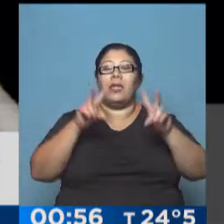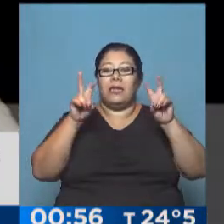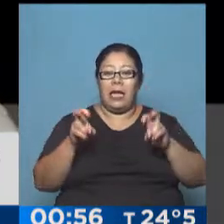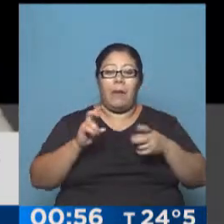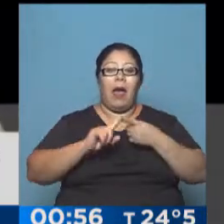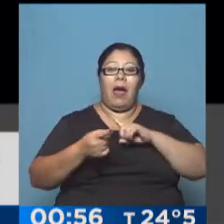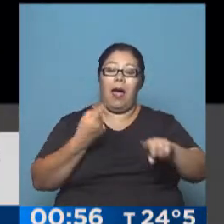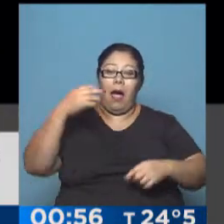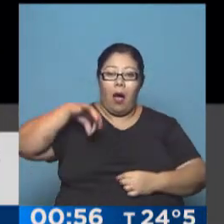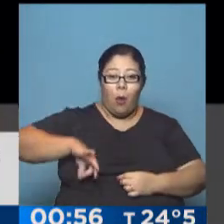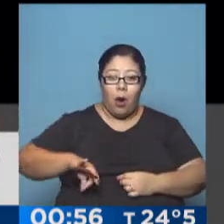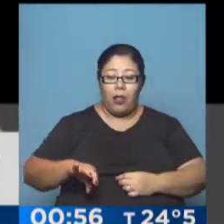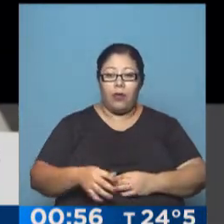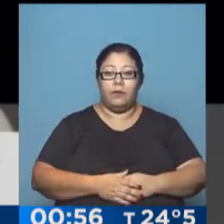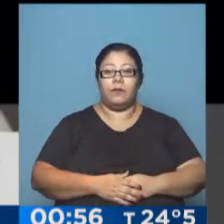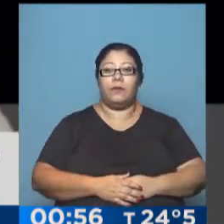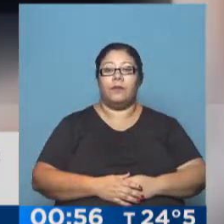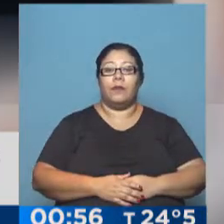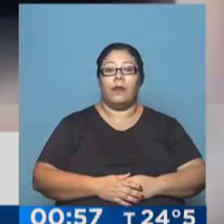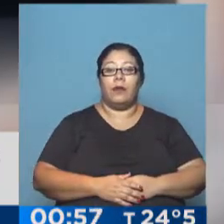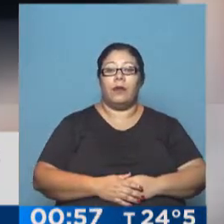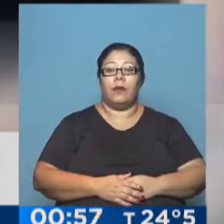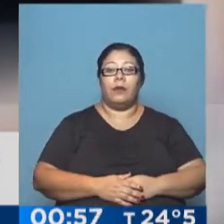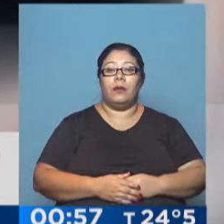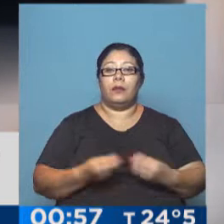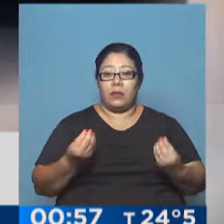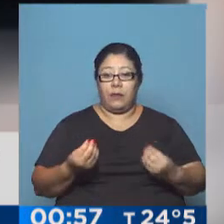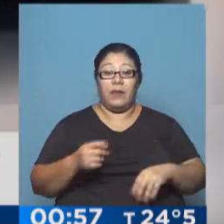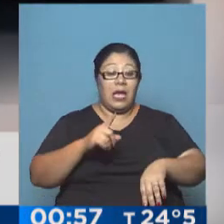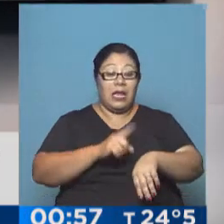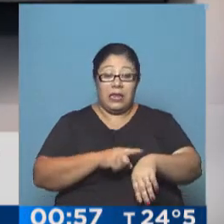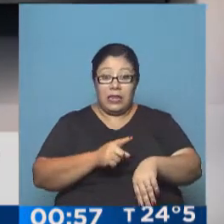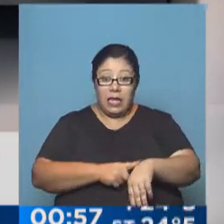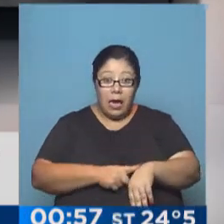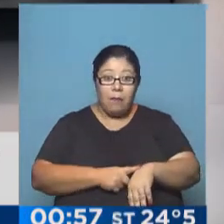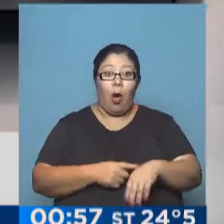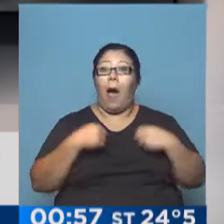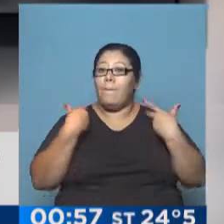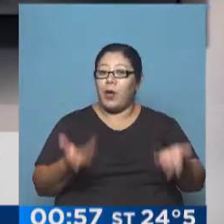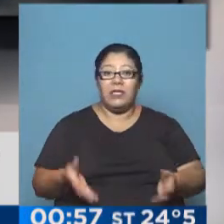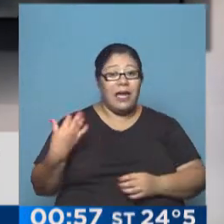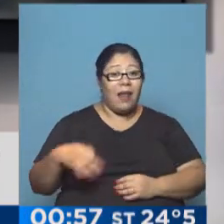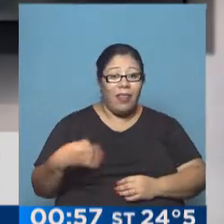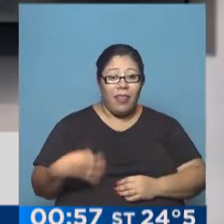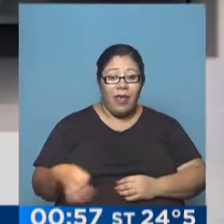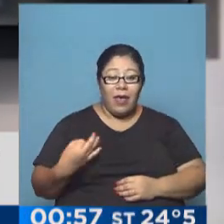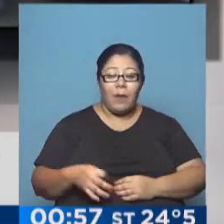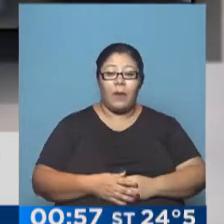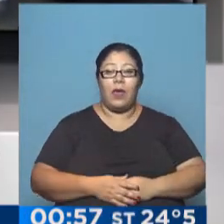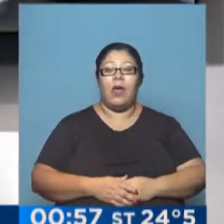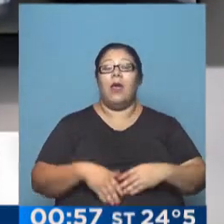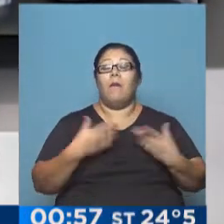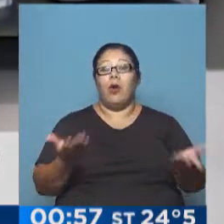críticamente, entendiendo que había un tiempo que no se podía desaprovechar, por eso sosteníamos que el 16